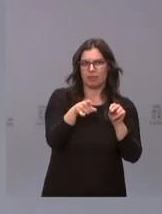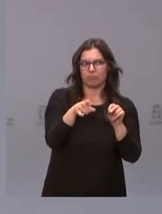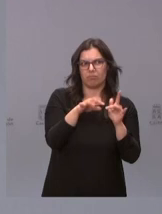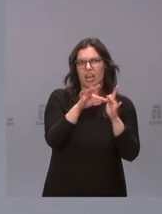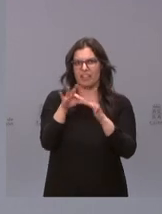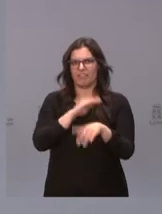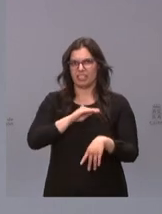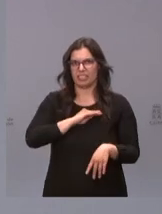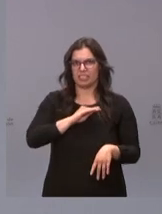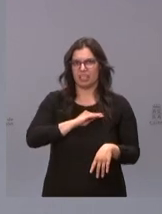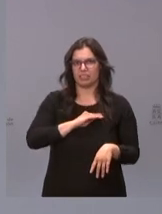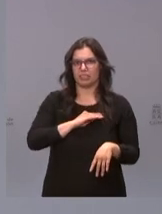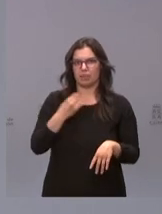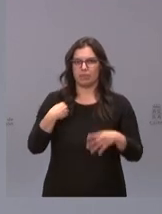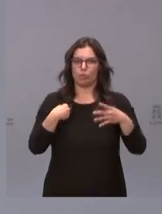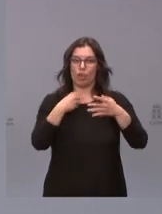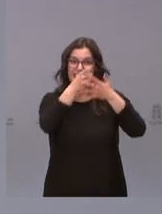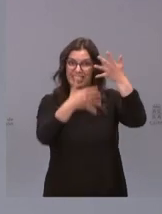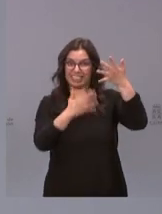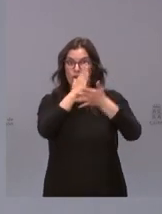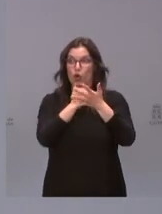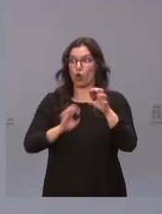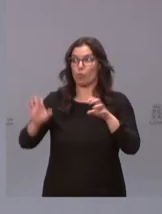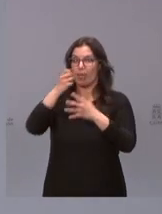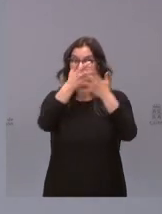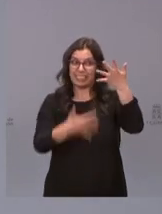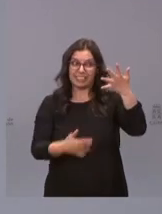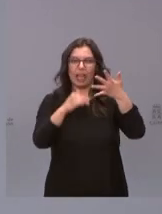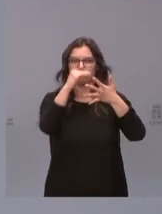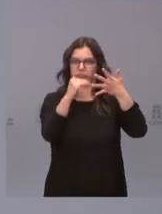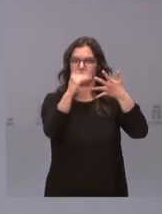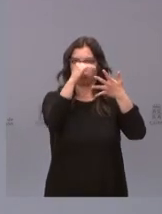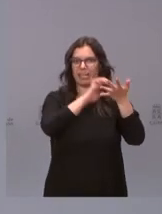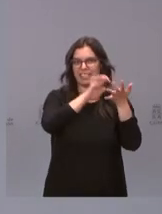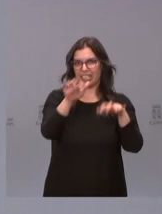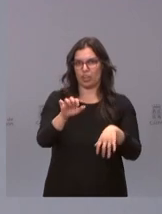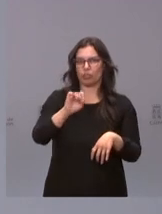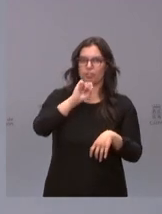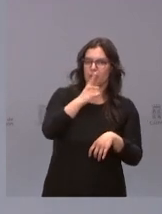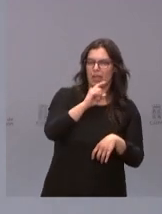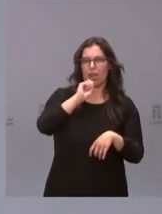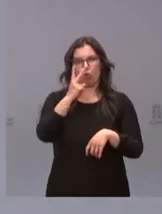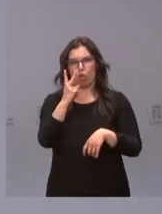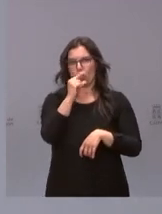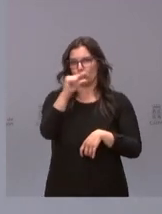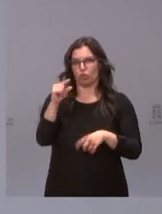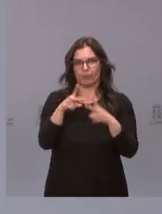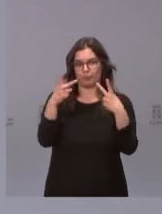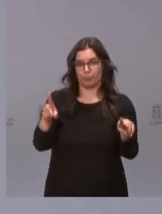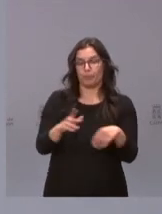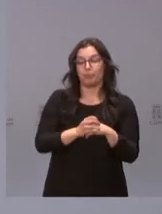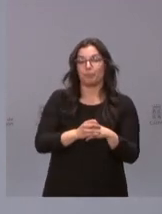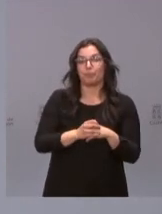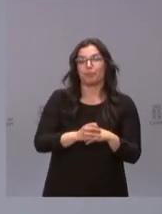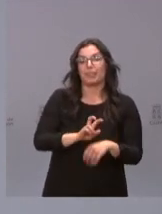está en el pelotón de cabeza de la vacunación primera y segunda dosis en toda España. En segundo